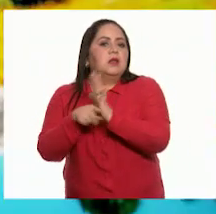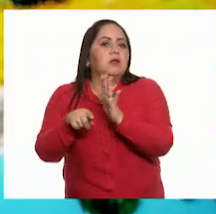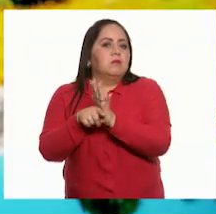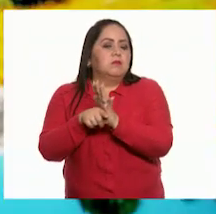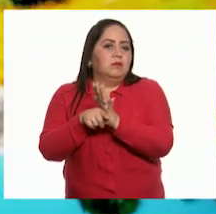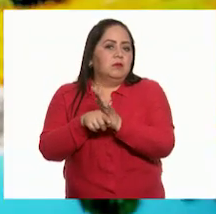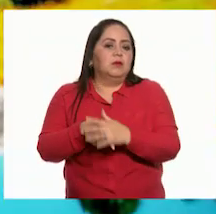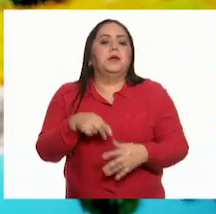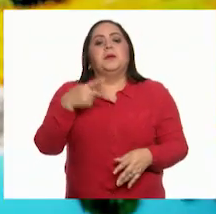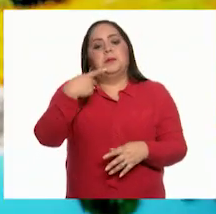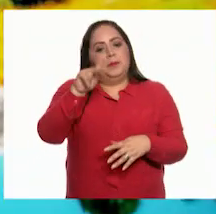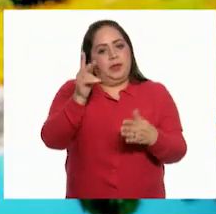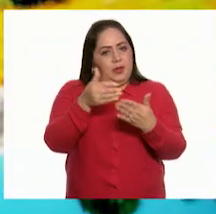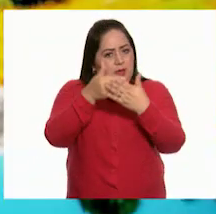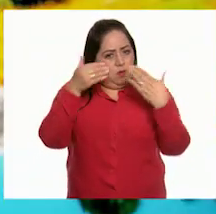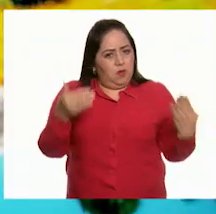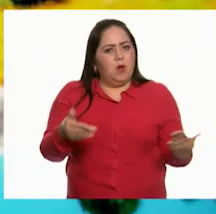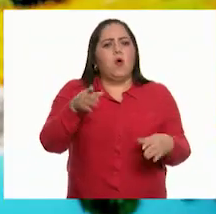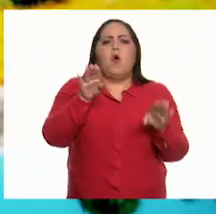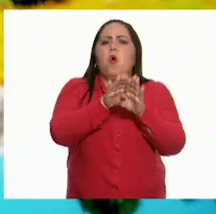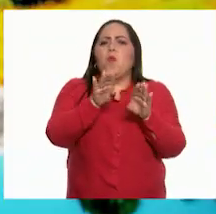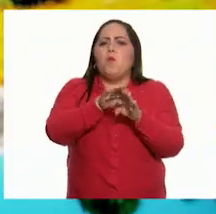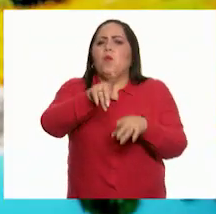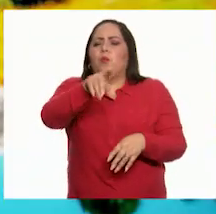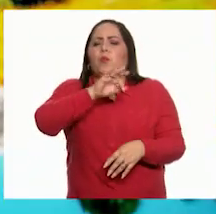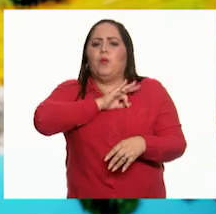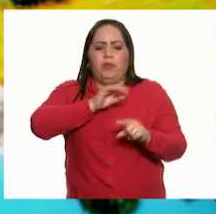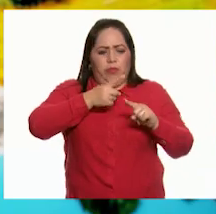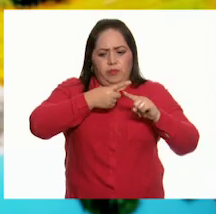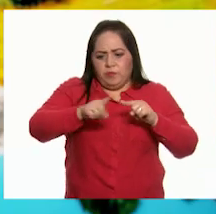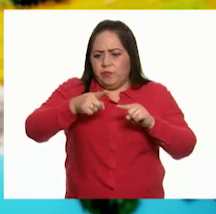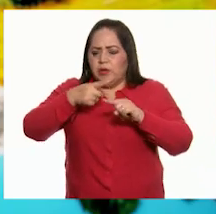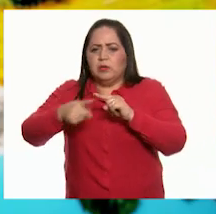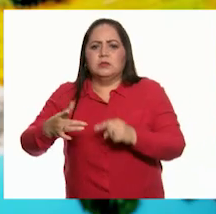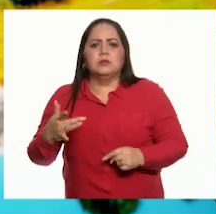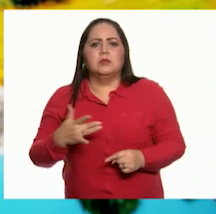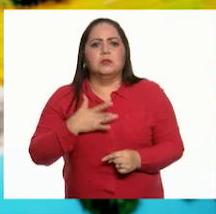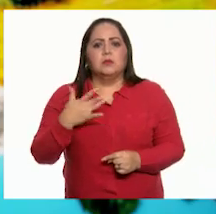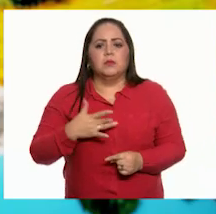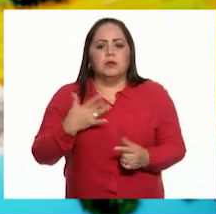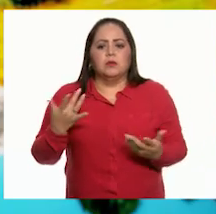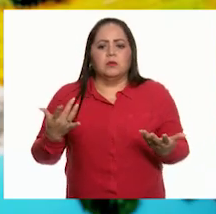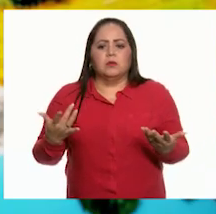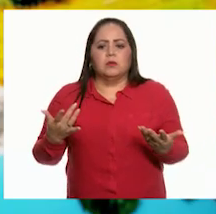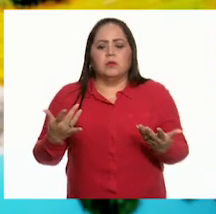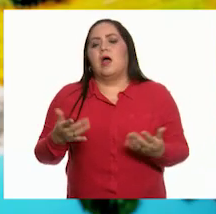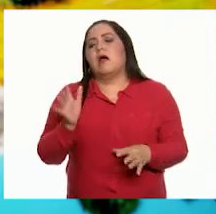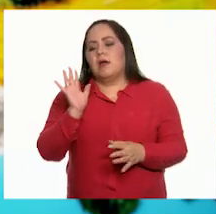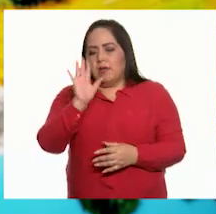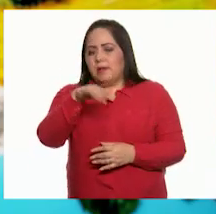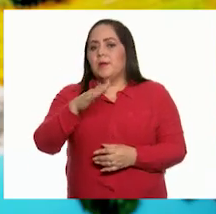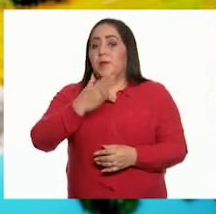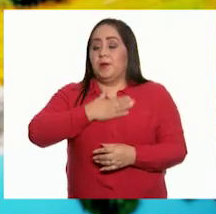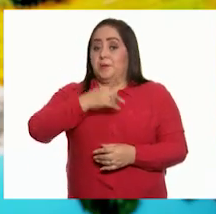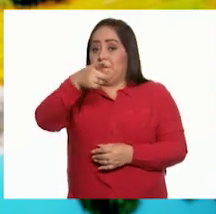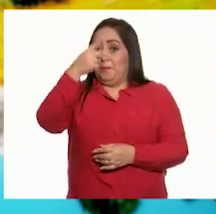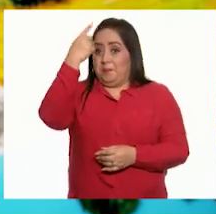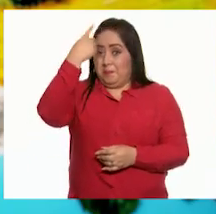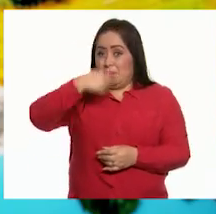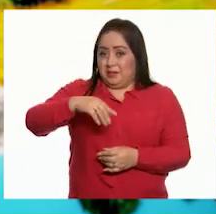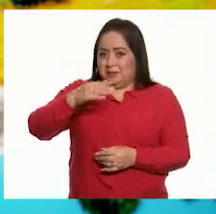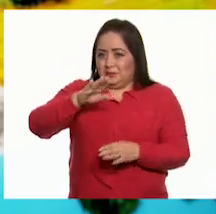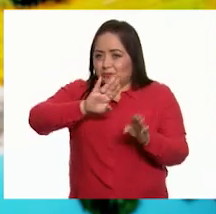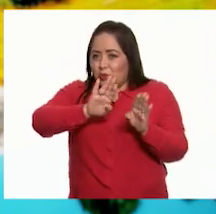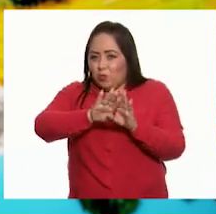Ahora bien, ¿cómo podemos regular los diferentes tipos de sentimientos? Bueno, pues para poder regular